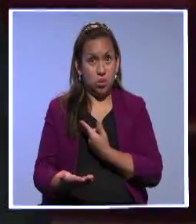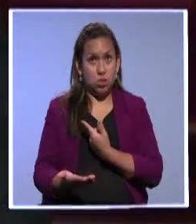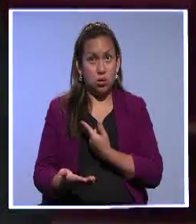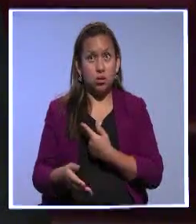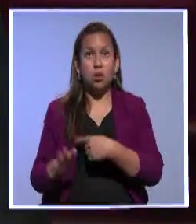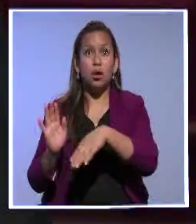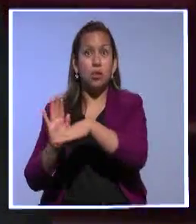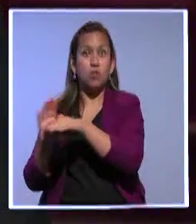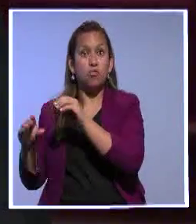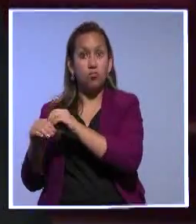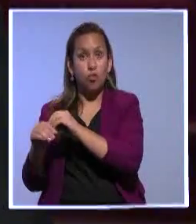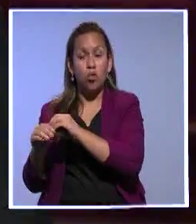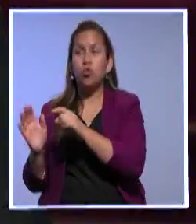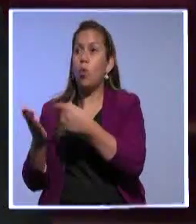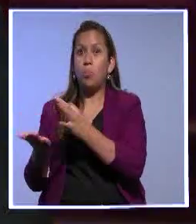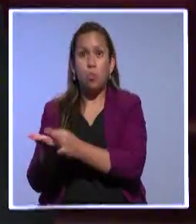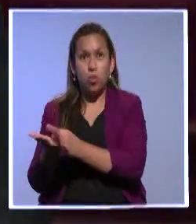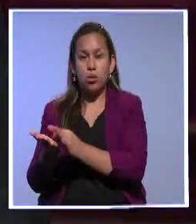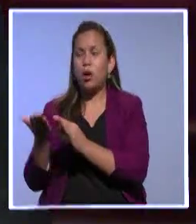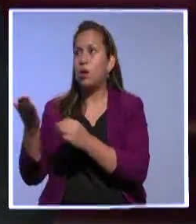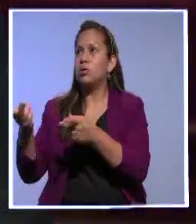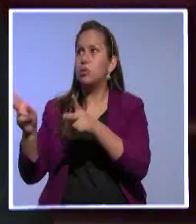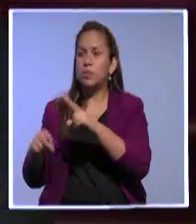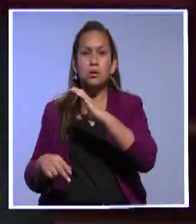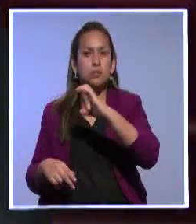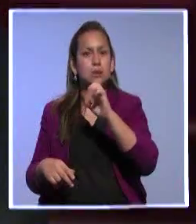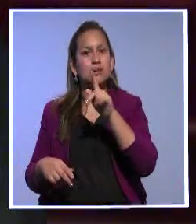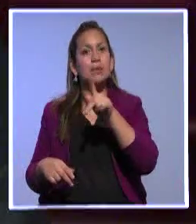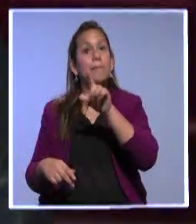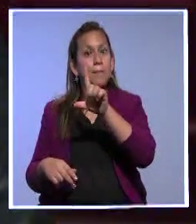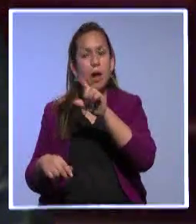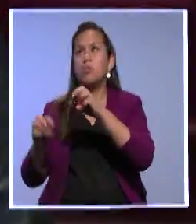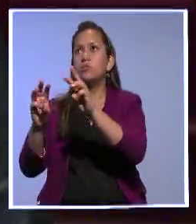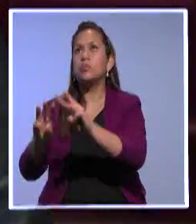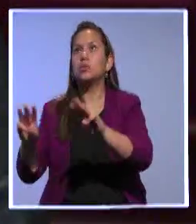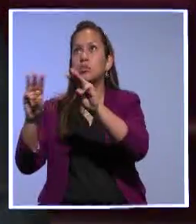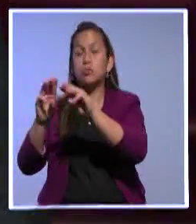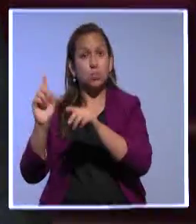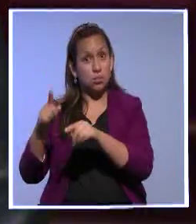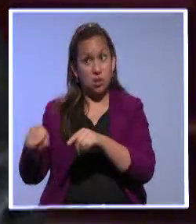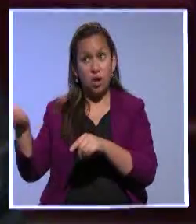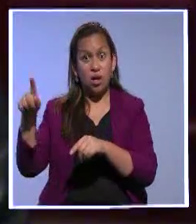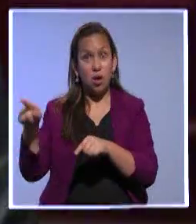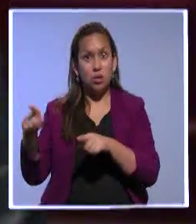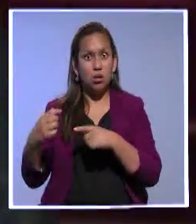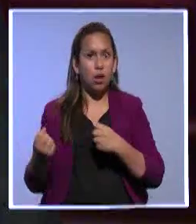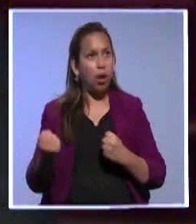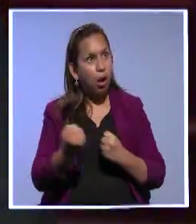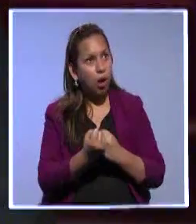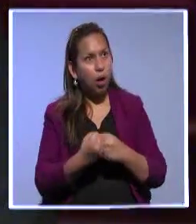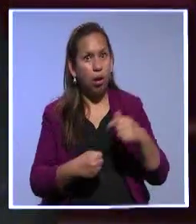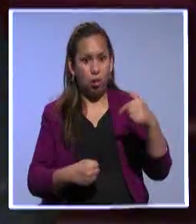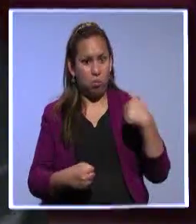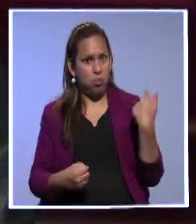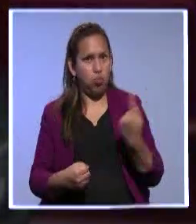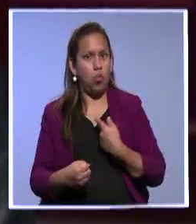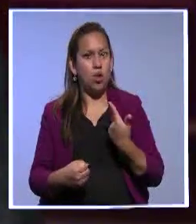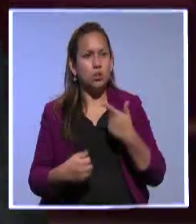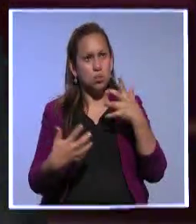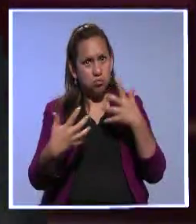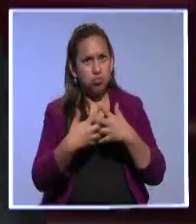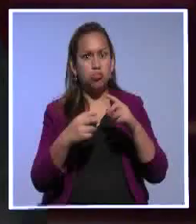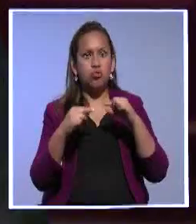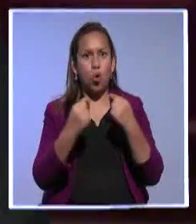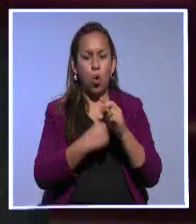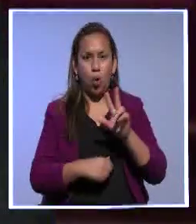Fondo Monetario, es el Banco Mundial, es la CEPAL, son las Naciones Unidas, que sin ser incluso coincidentes de nuestra posición ideológica, dan